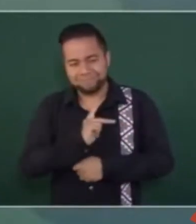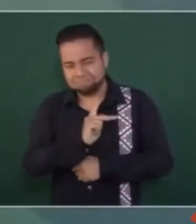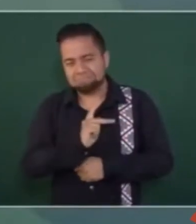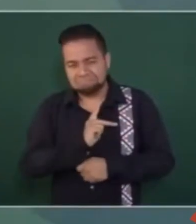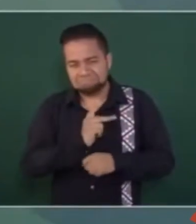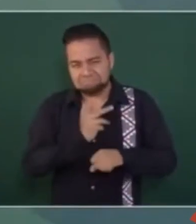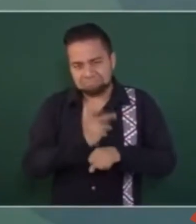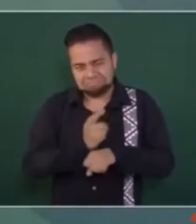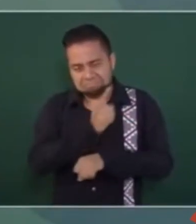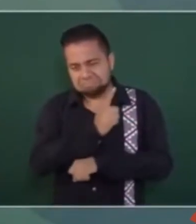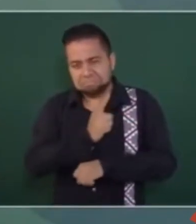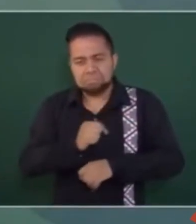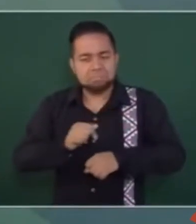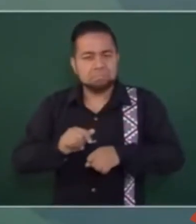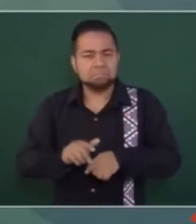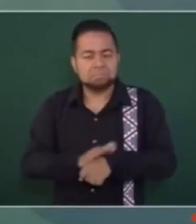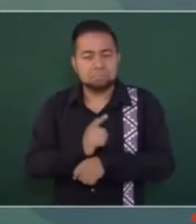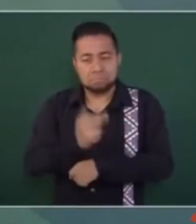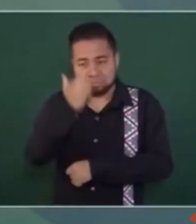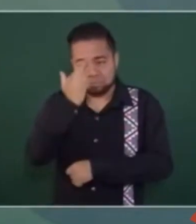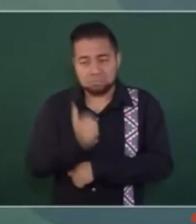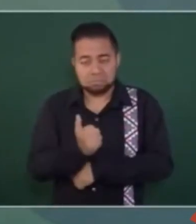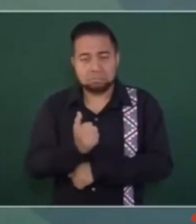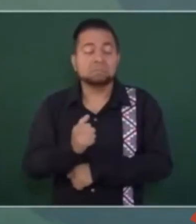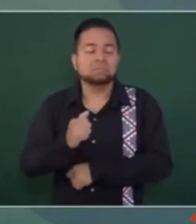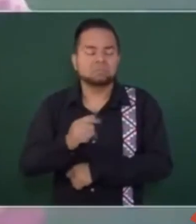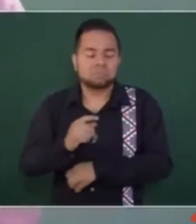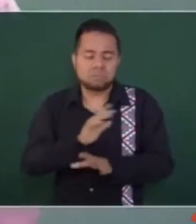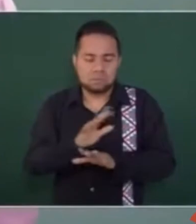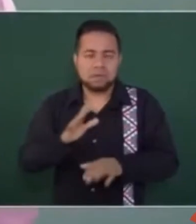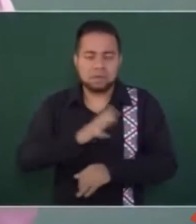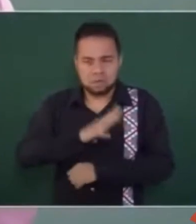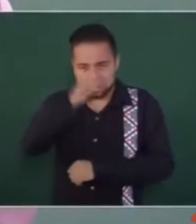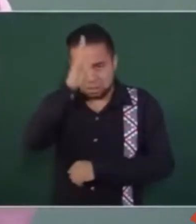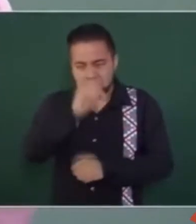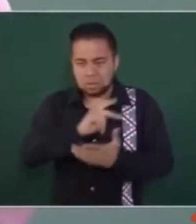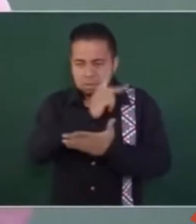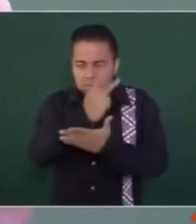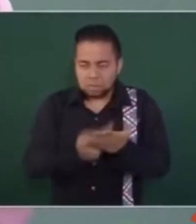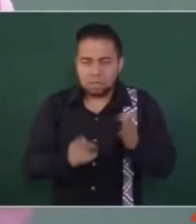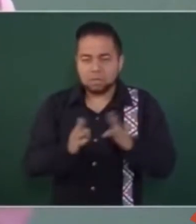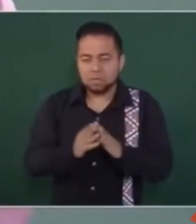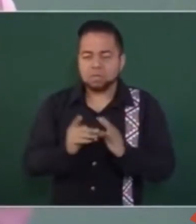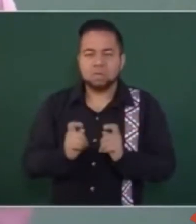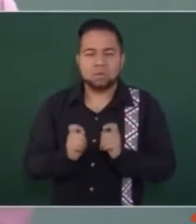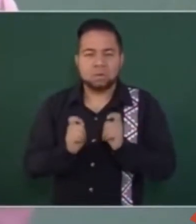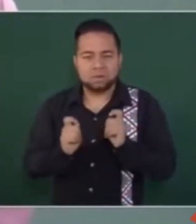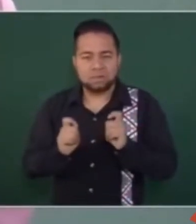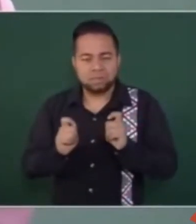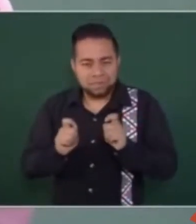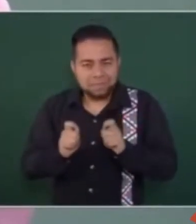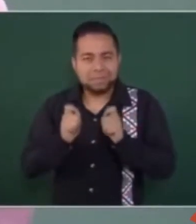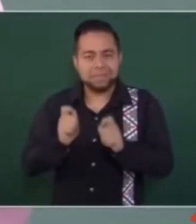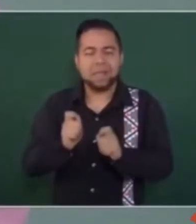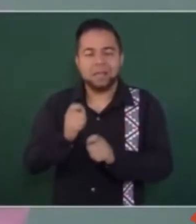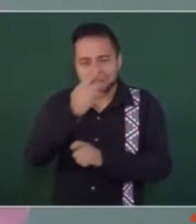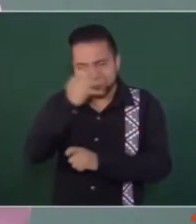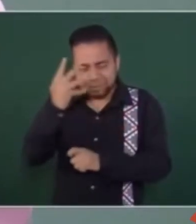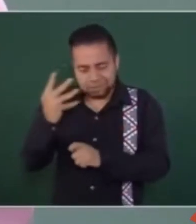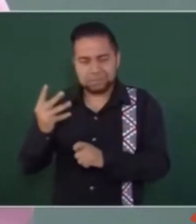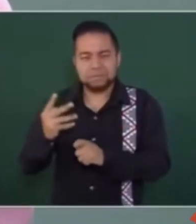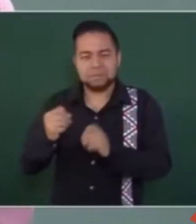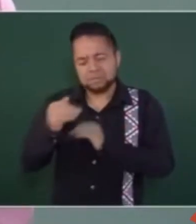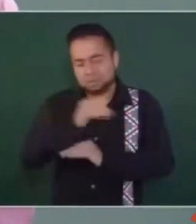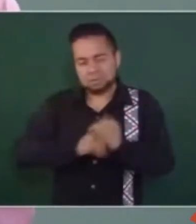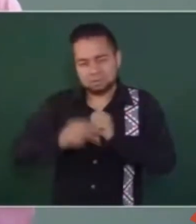porque hay el compromiso de un plan de regularización que no se ha podido